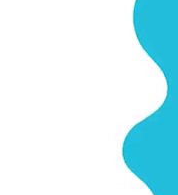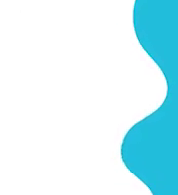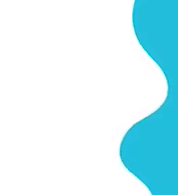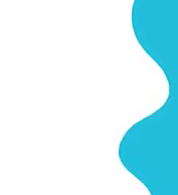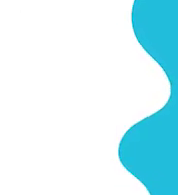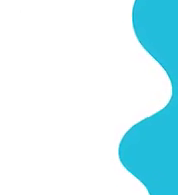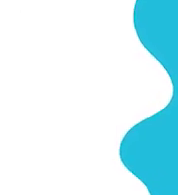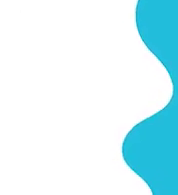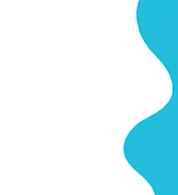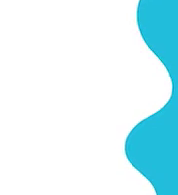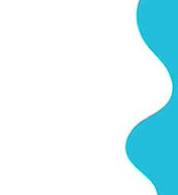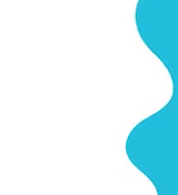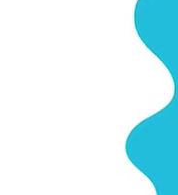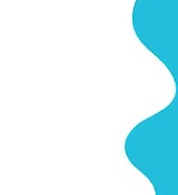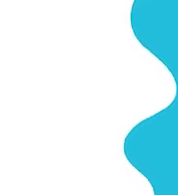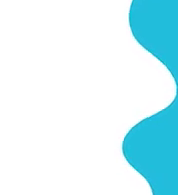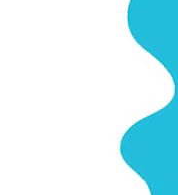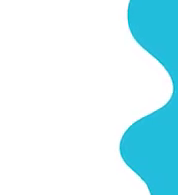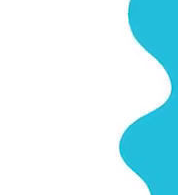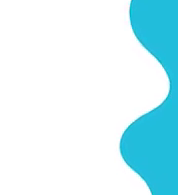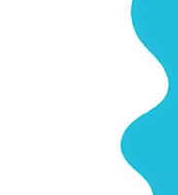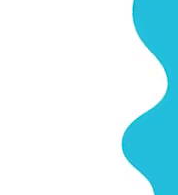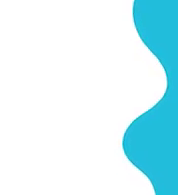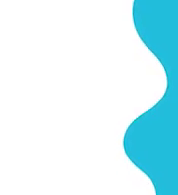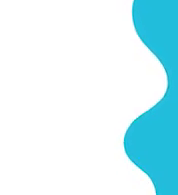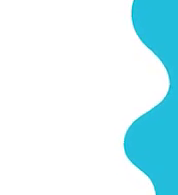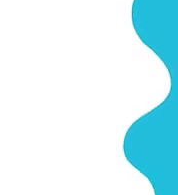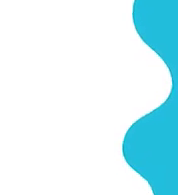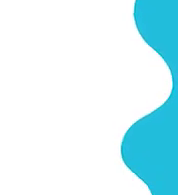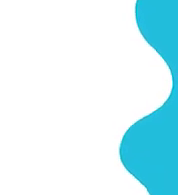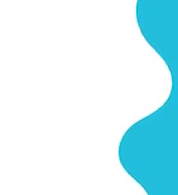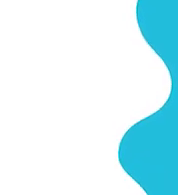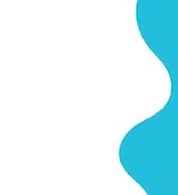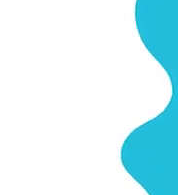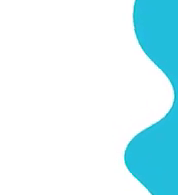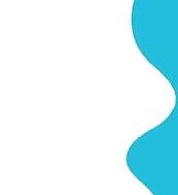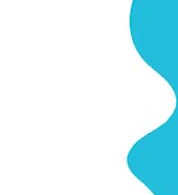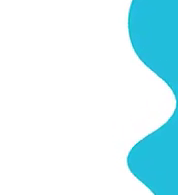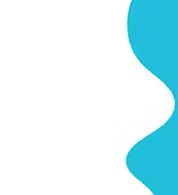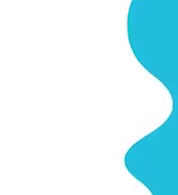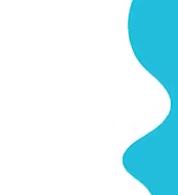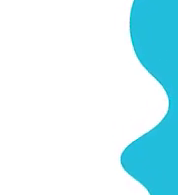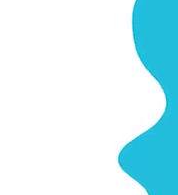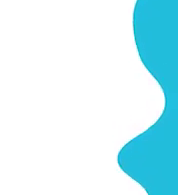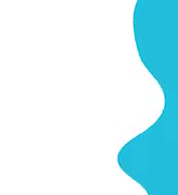.gov